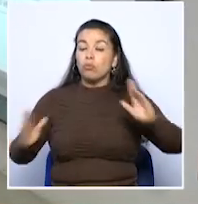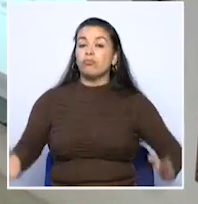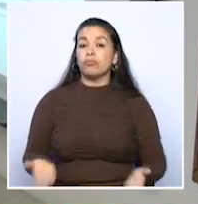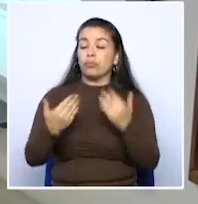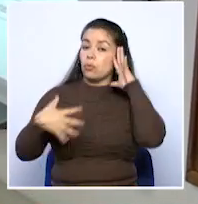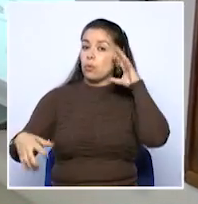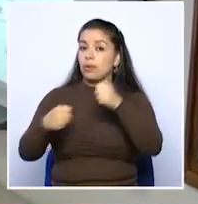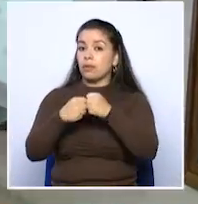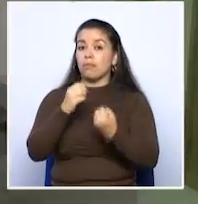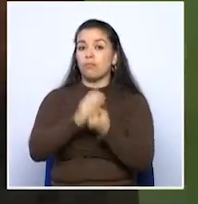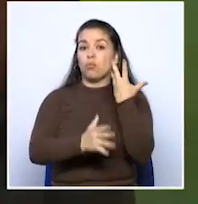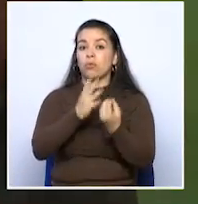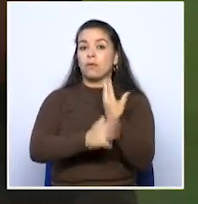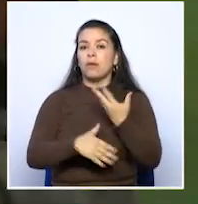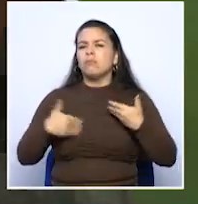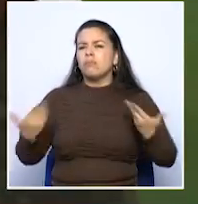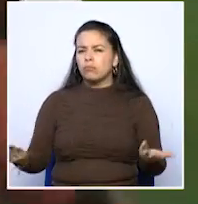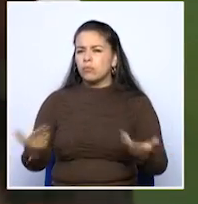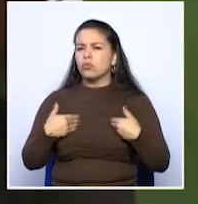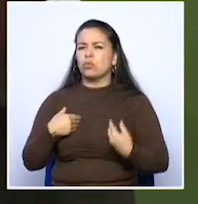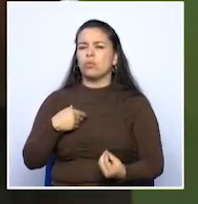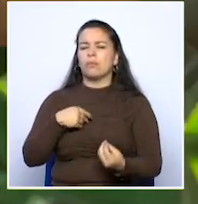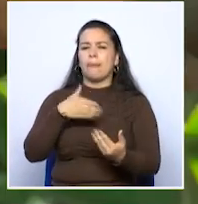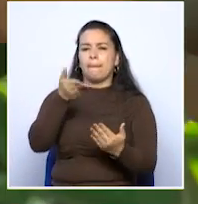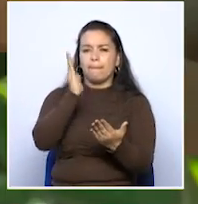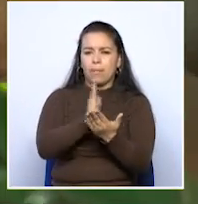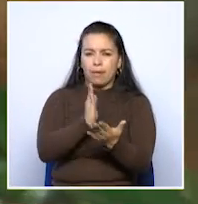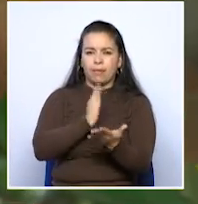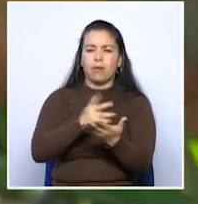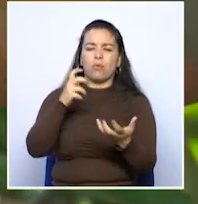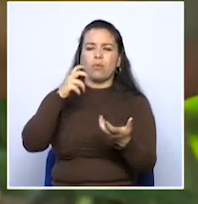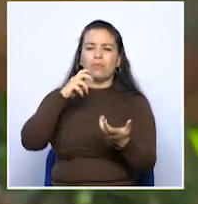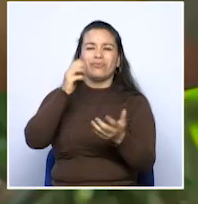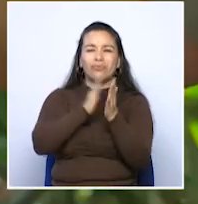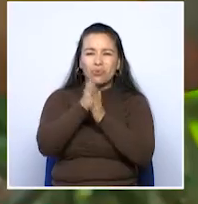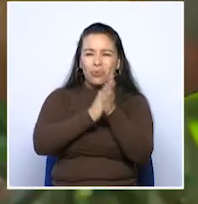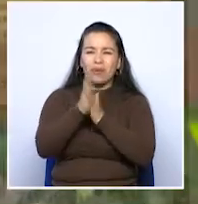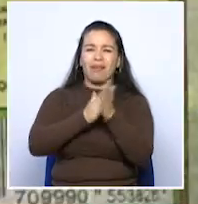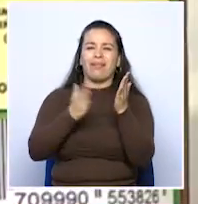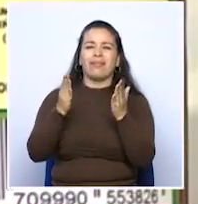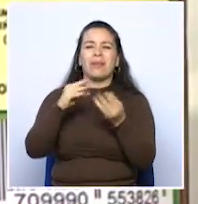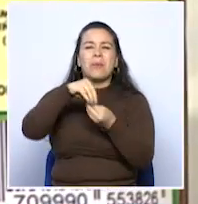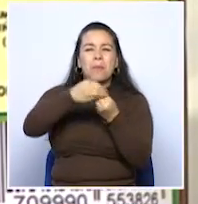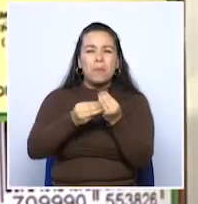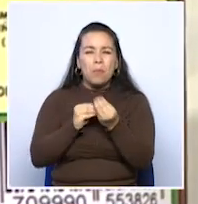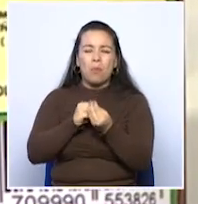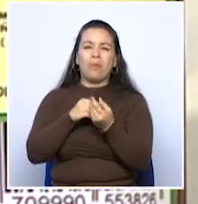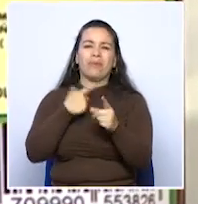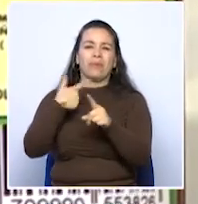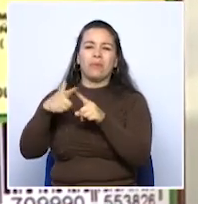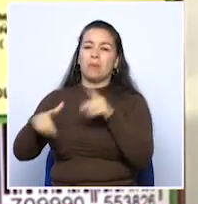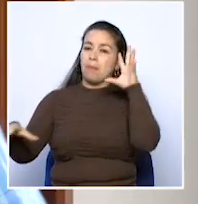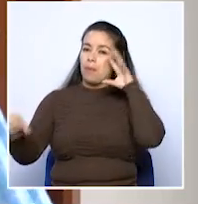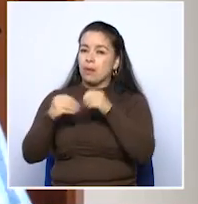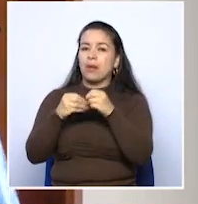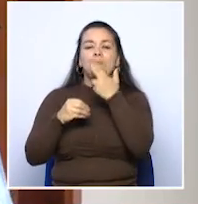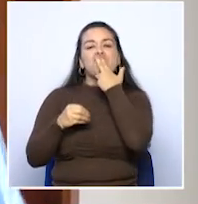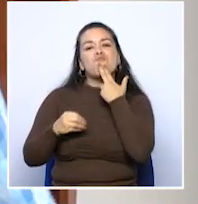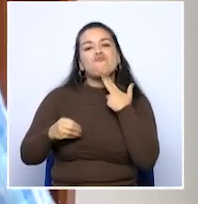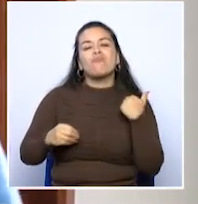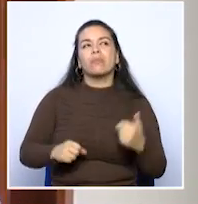alianzas productivas que fueron firmadas son el plátano, el cacao, el aguacate, mora y por primera vez en Rizaralda, una alianza productiva de la miel.